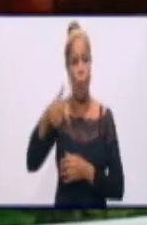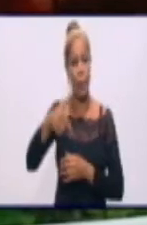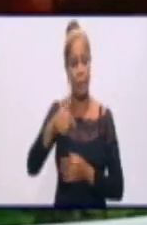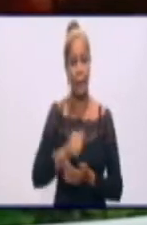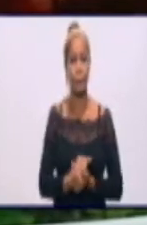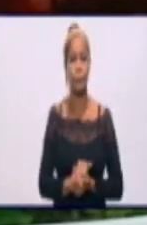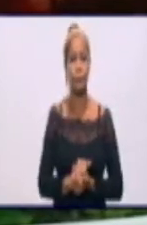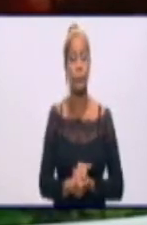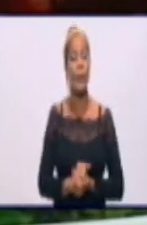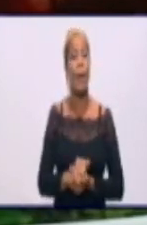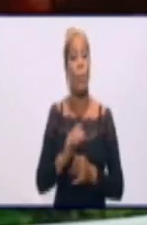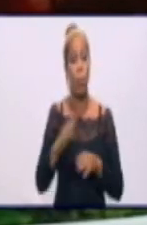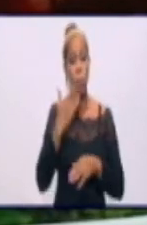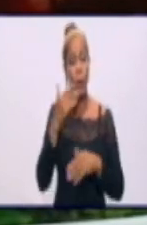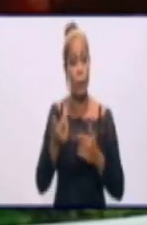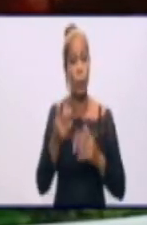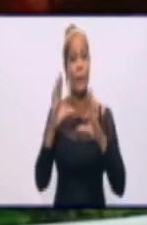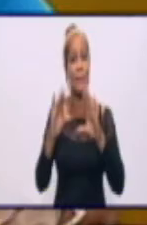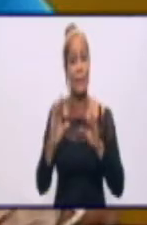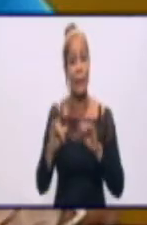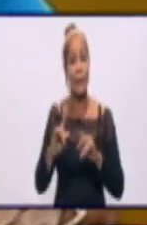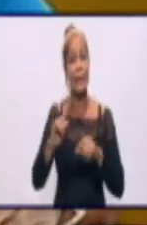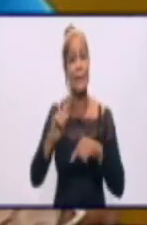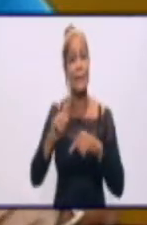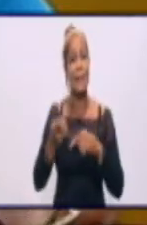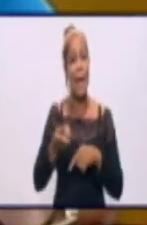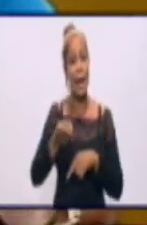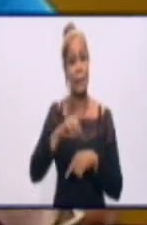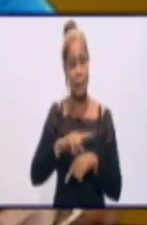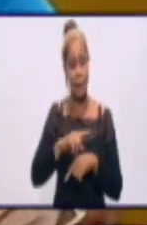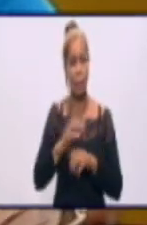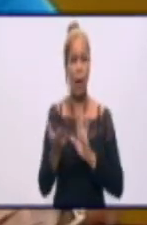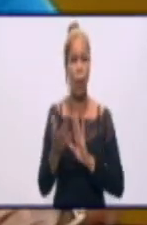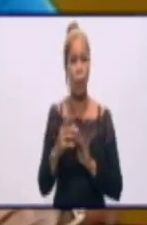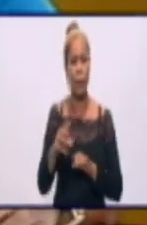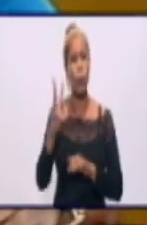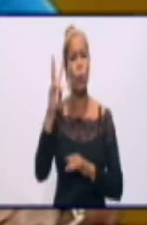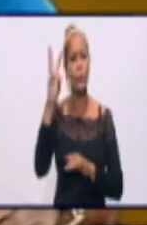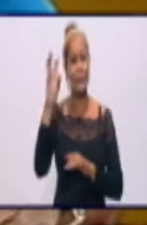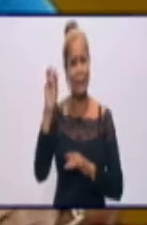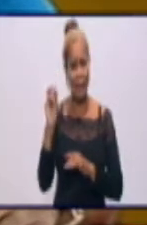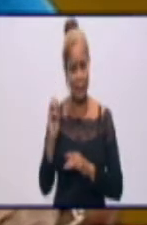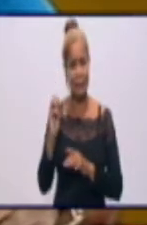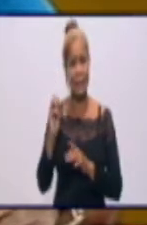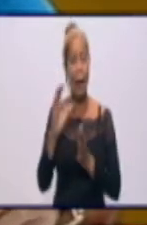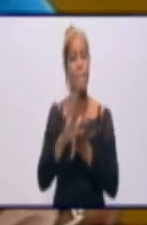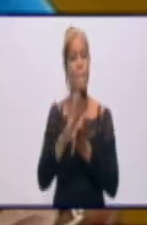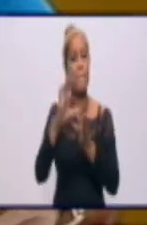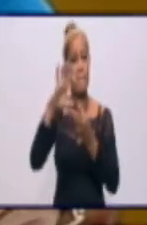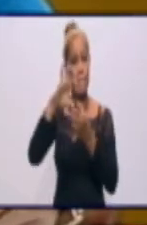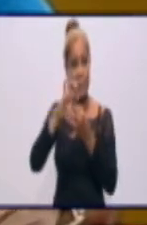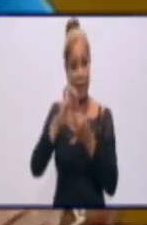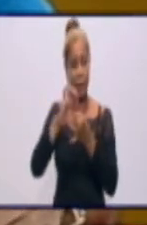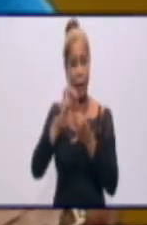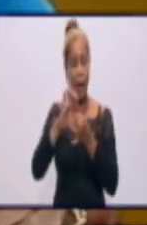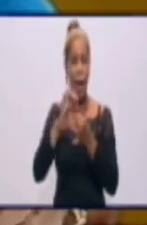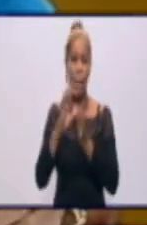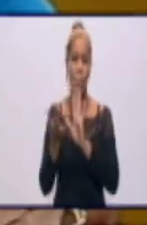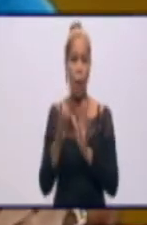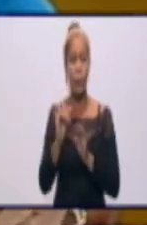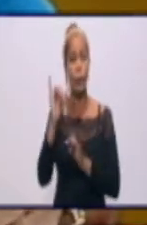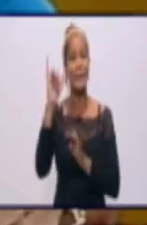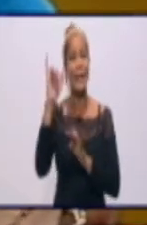Bueno, decir que ayer se afectaron como máximo 30, o sea, el pico fue 30 megawatts, pero fue hasta las 6 de la tarde.